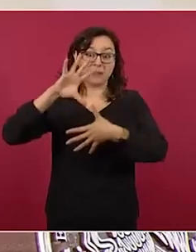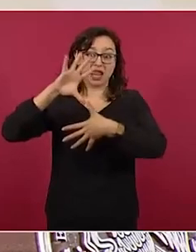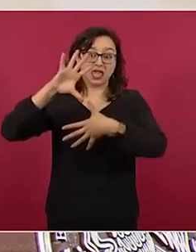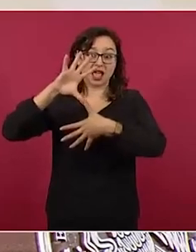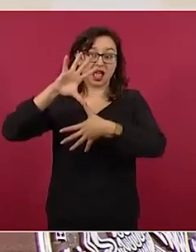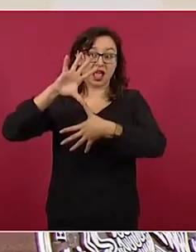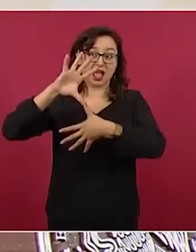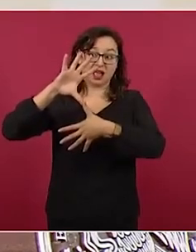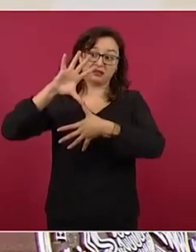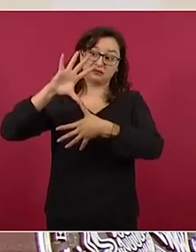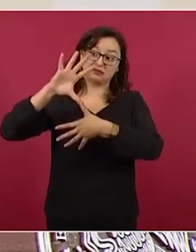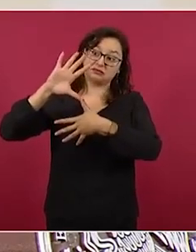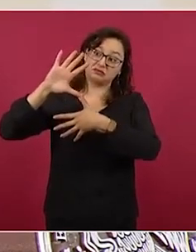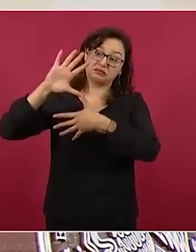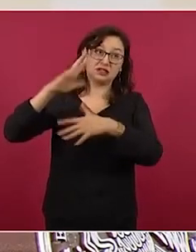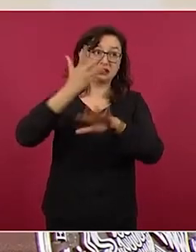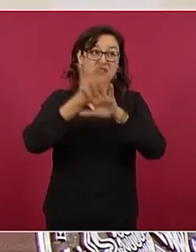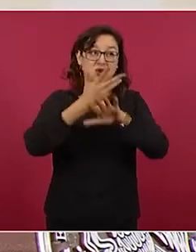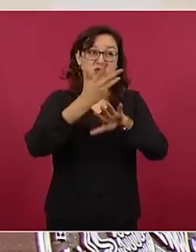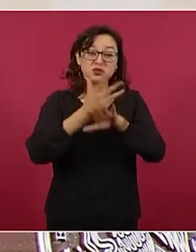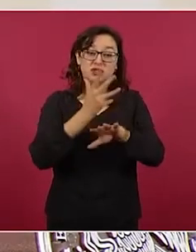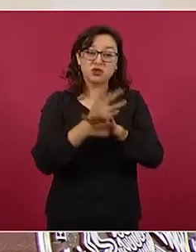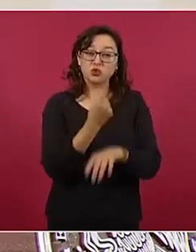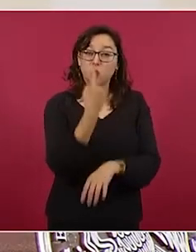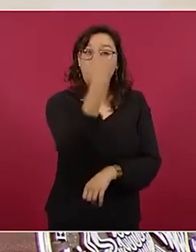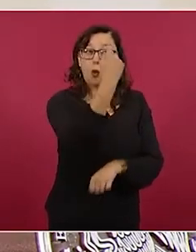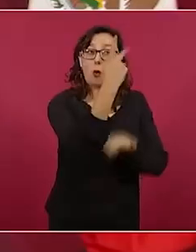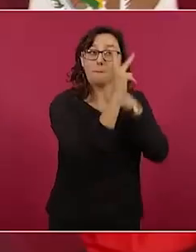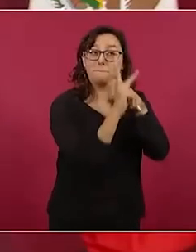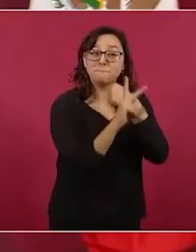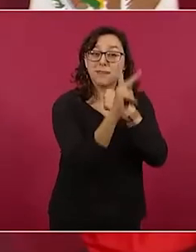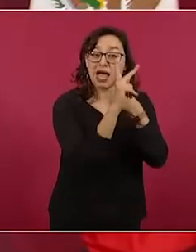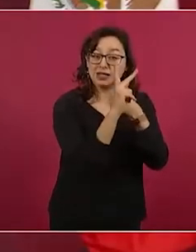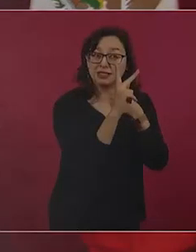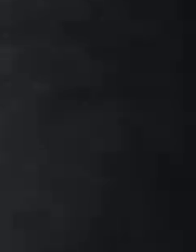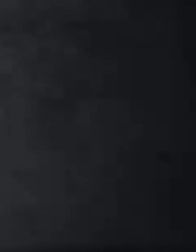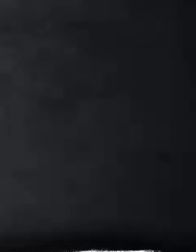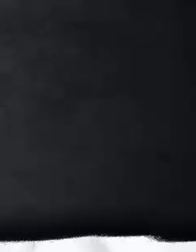Ya después que lo escuche, hablamos.